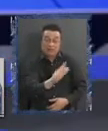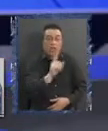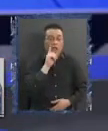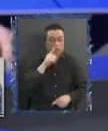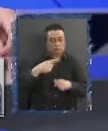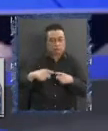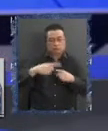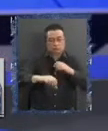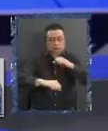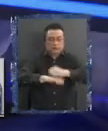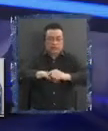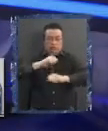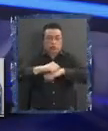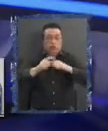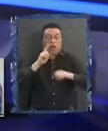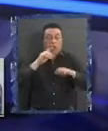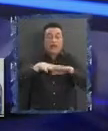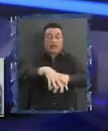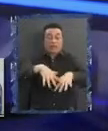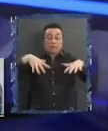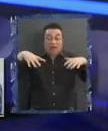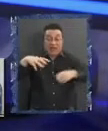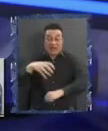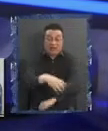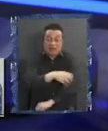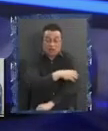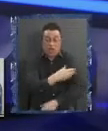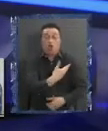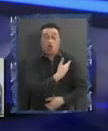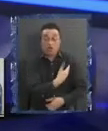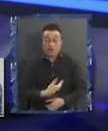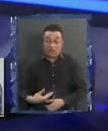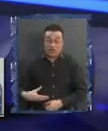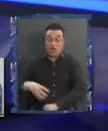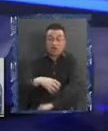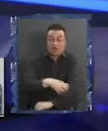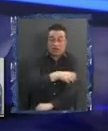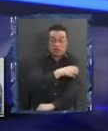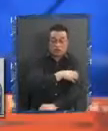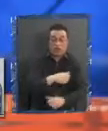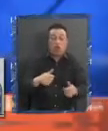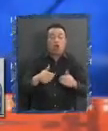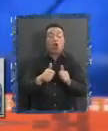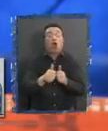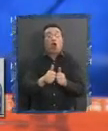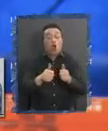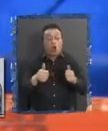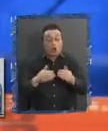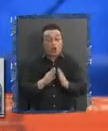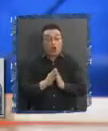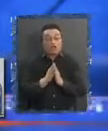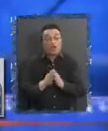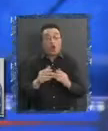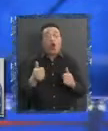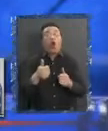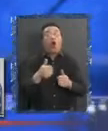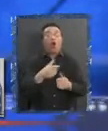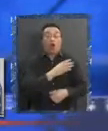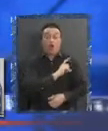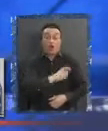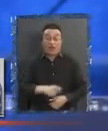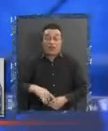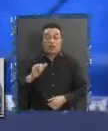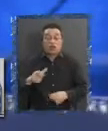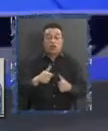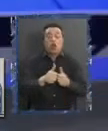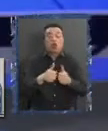Vamos a tener Una asamblea regional Un gobierno regional Un consejo de gobernadores Y un consejo social regional